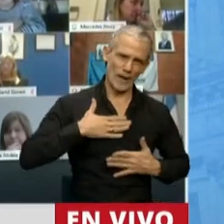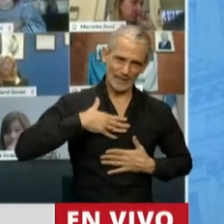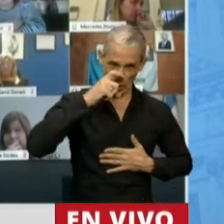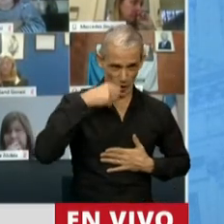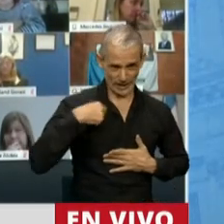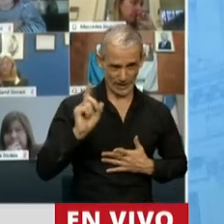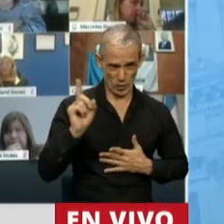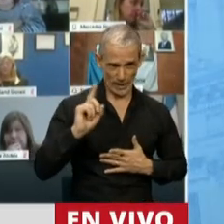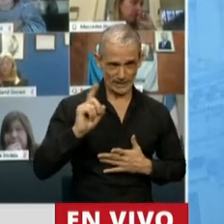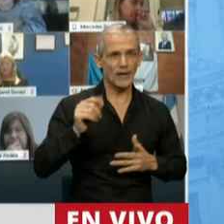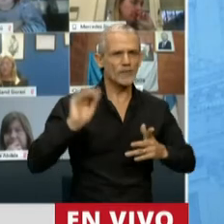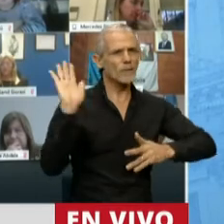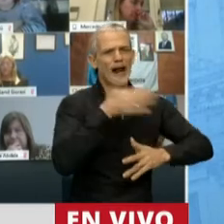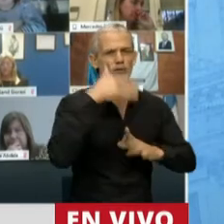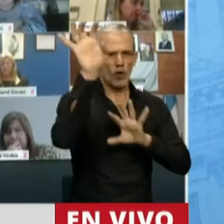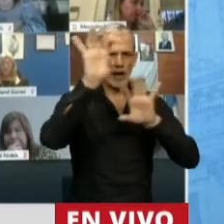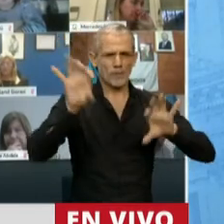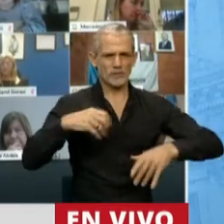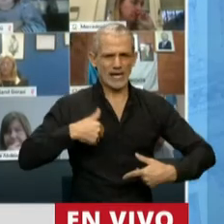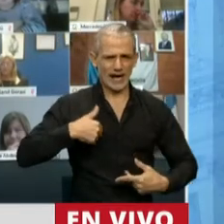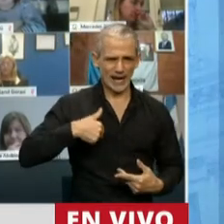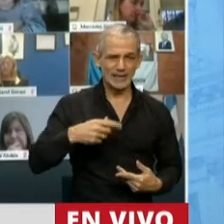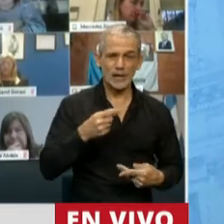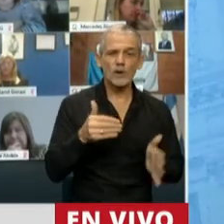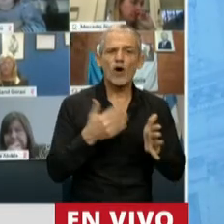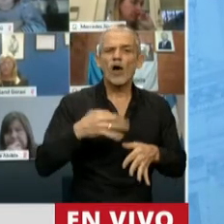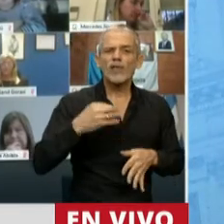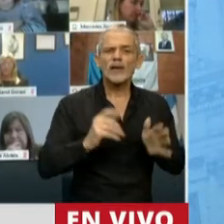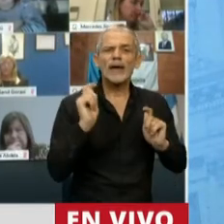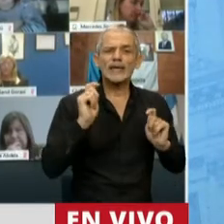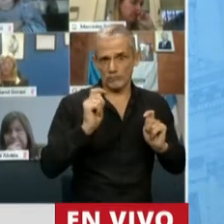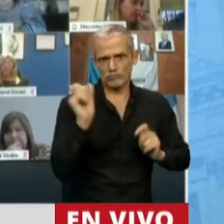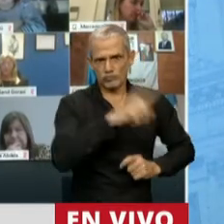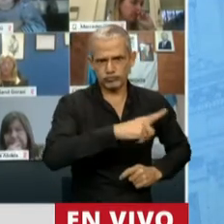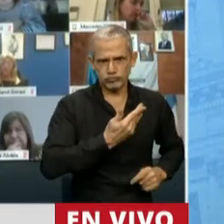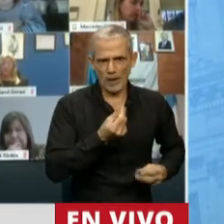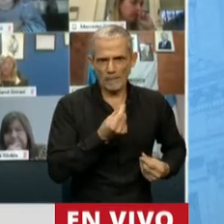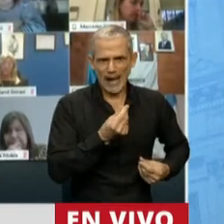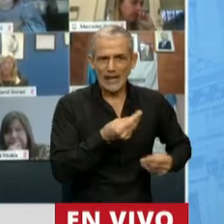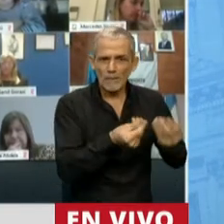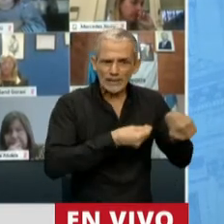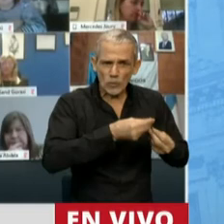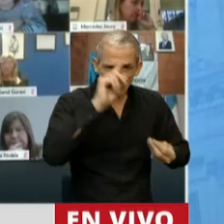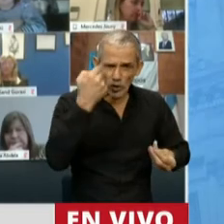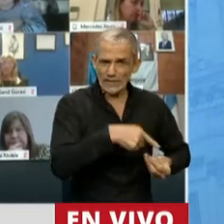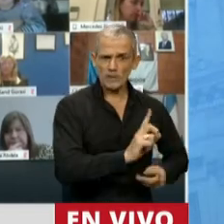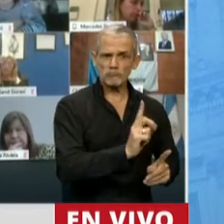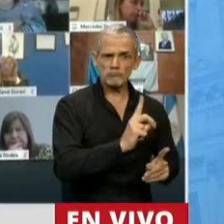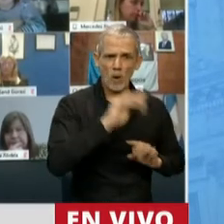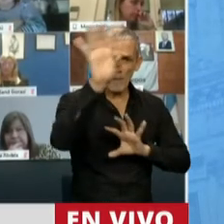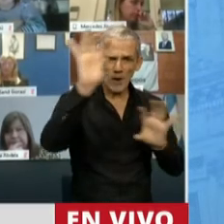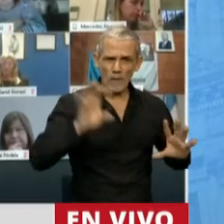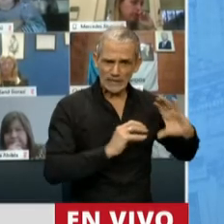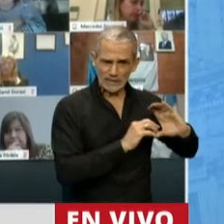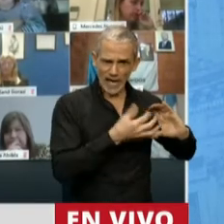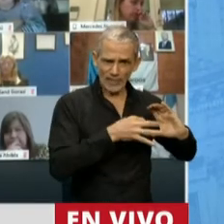Corrientes, corresponde a todas las provincias, pero eso le corresponde además a las provincias. Esos son recursos que no son del presupuesto nacional, son de las provincias,